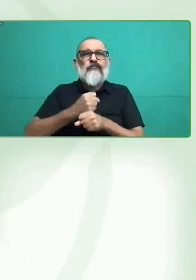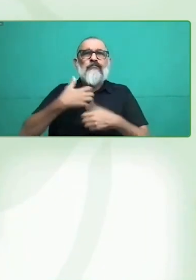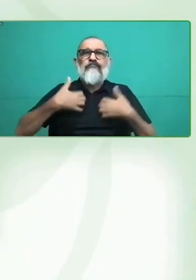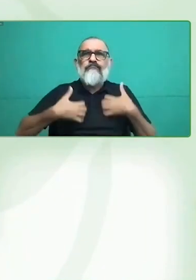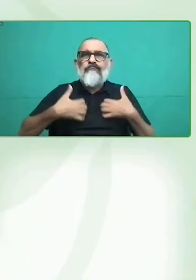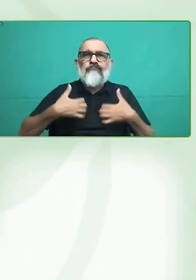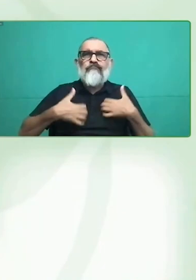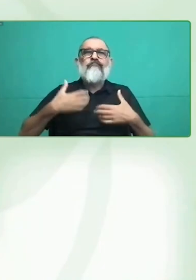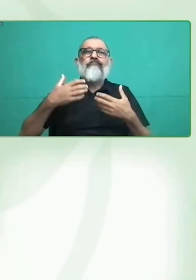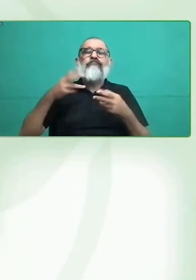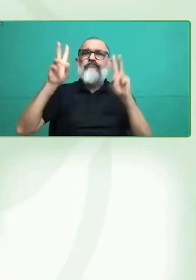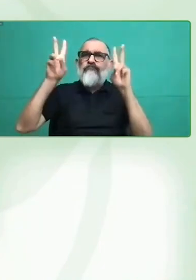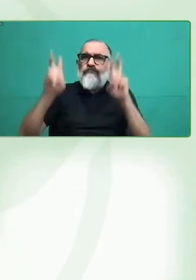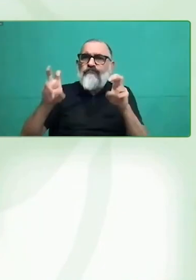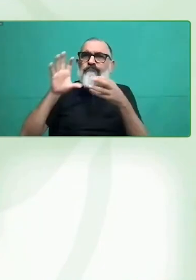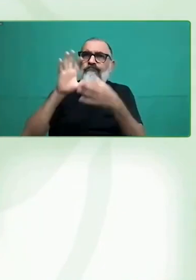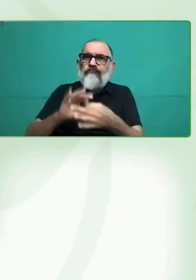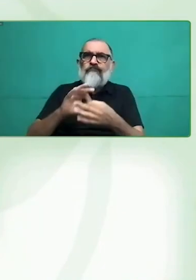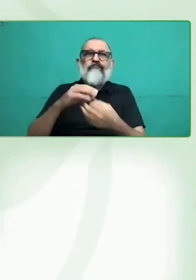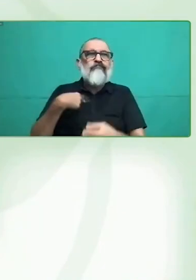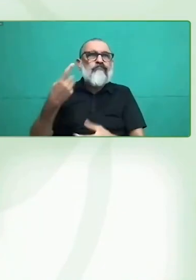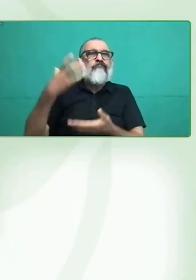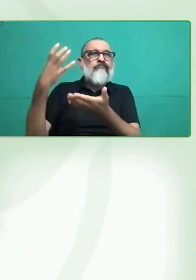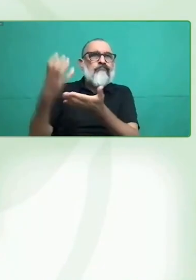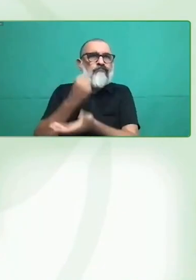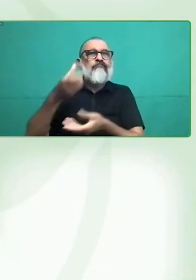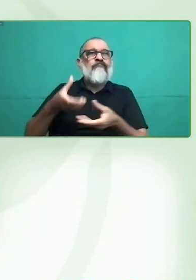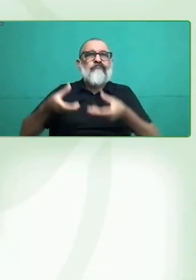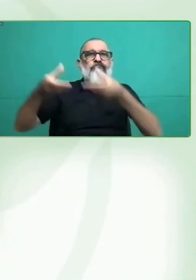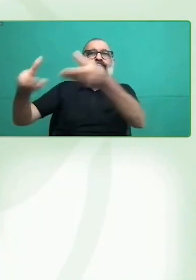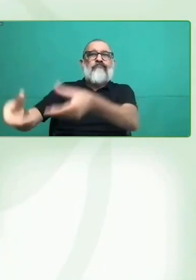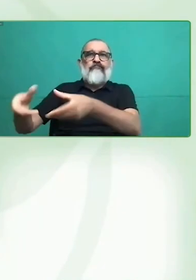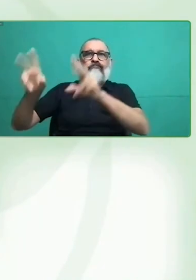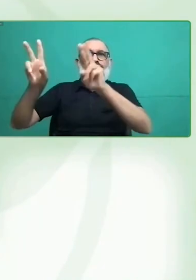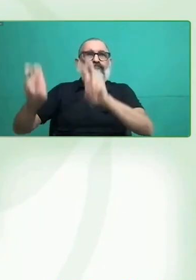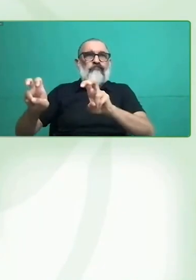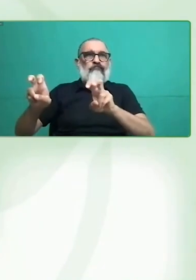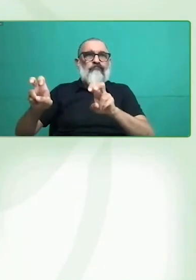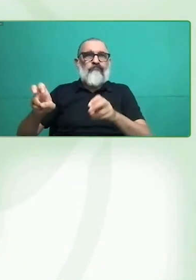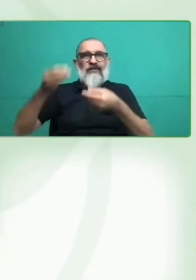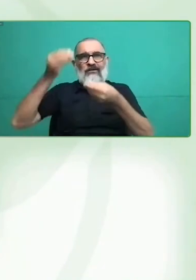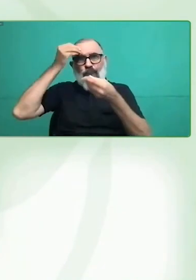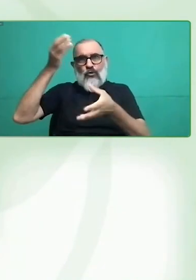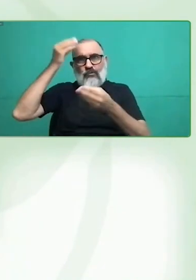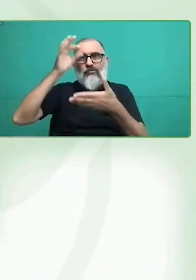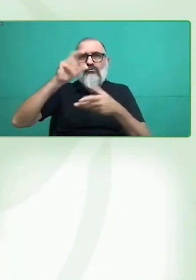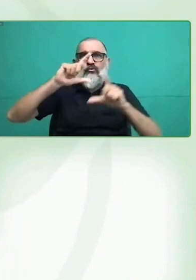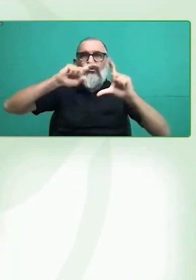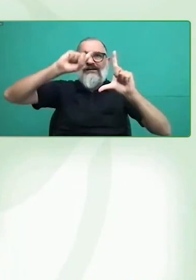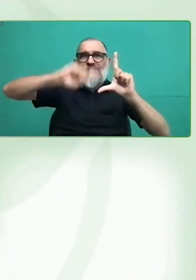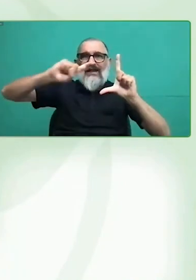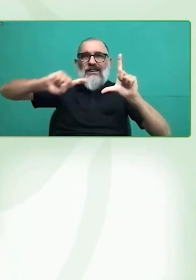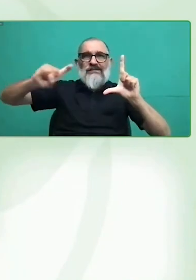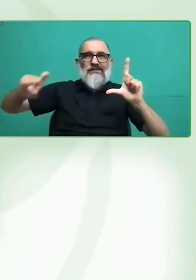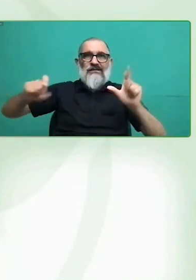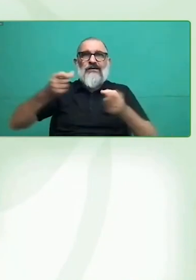sido votado de manera positiva. Entonces, son pequeños detalles, granos de arenas, en los cuales